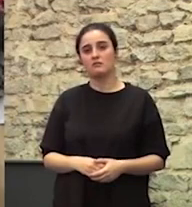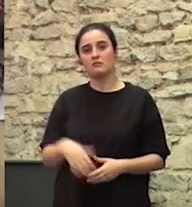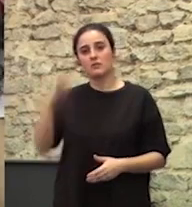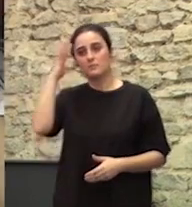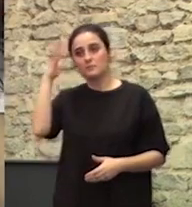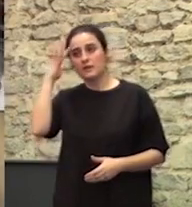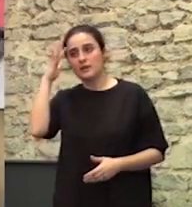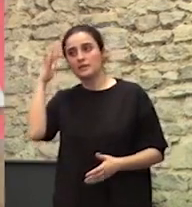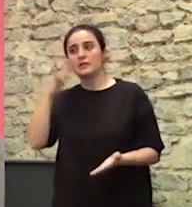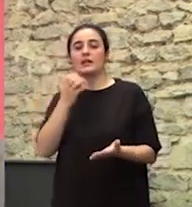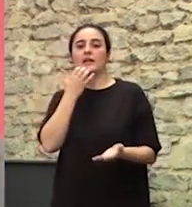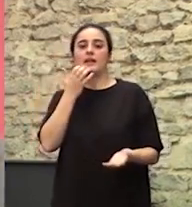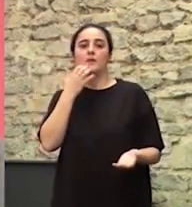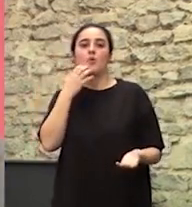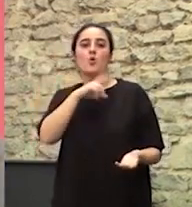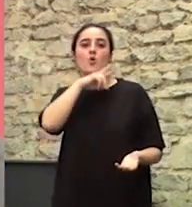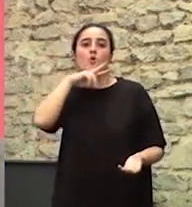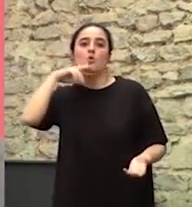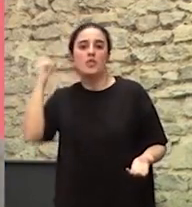De los judíos, por ejemplo